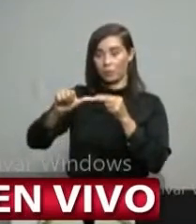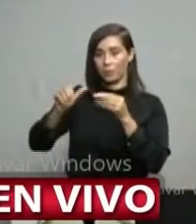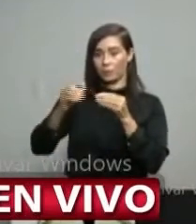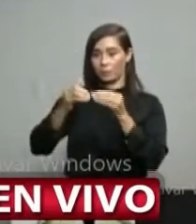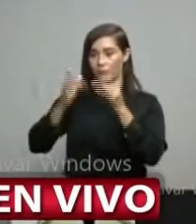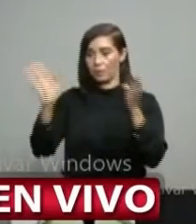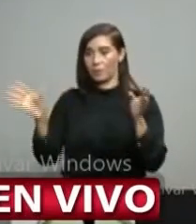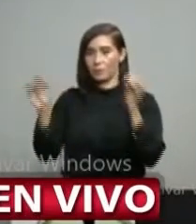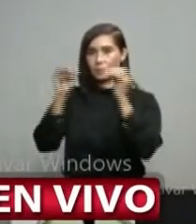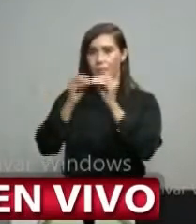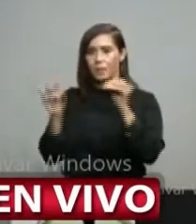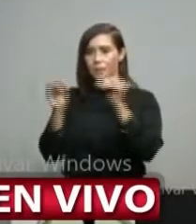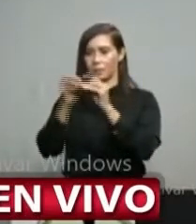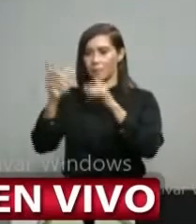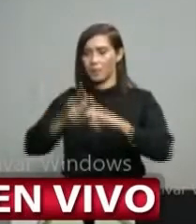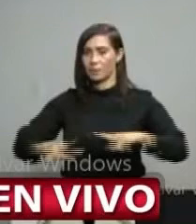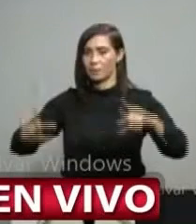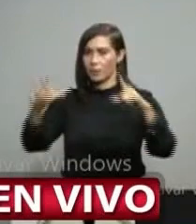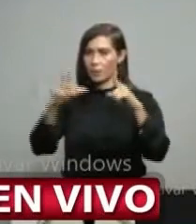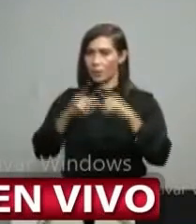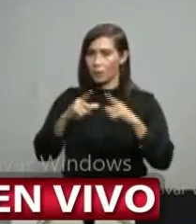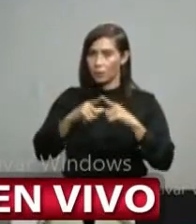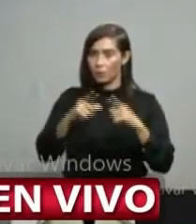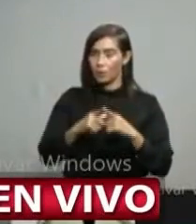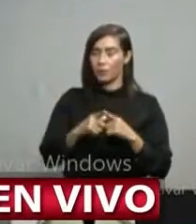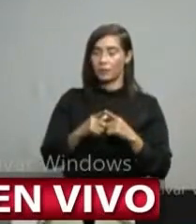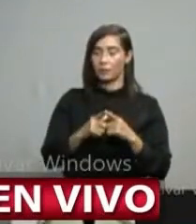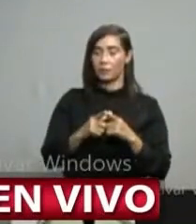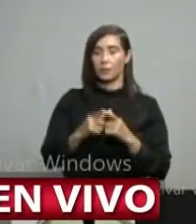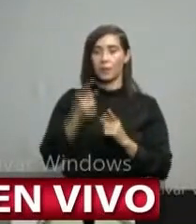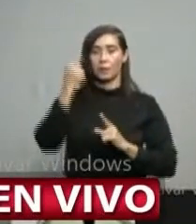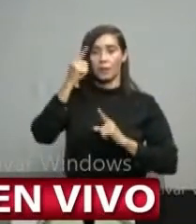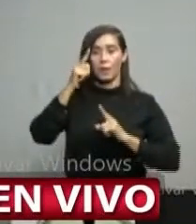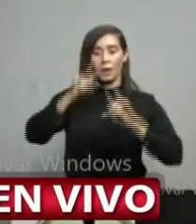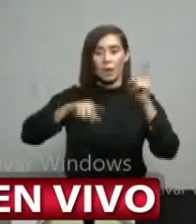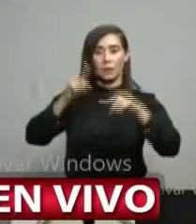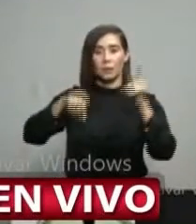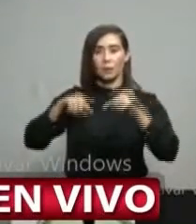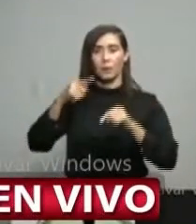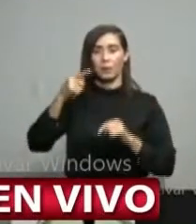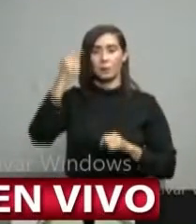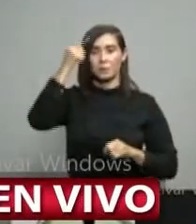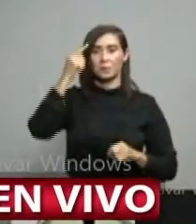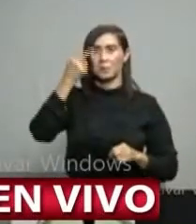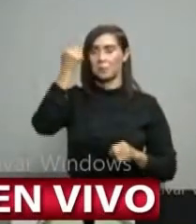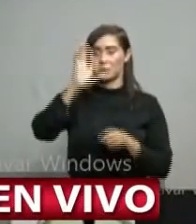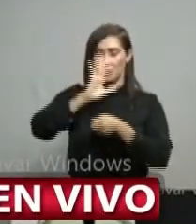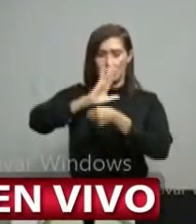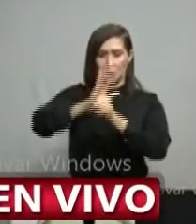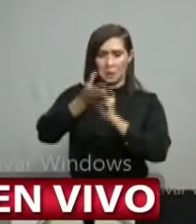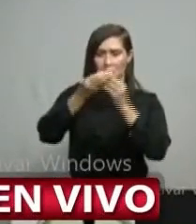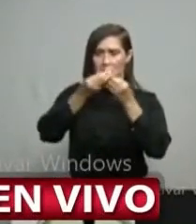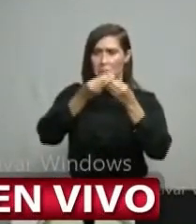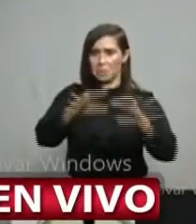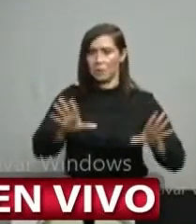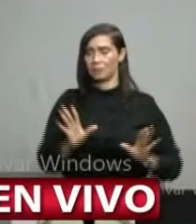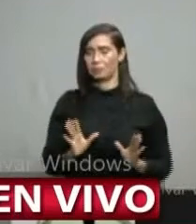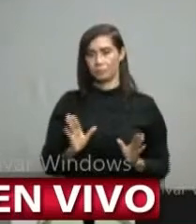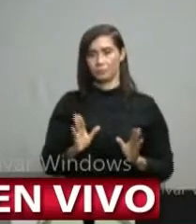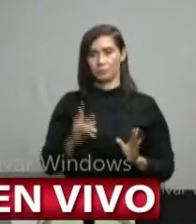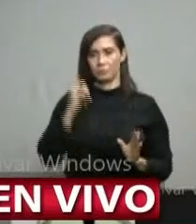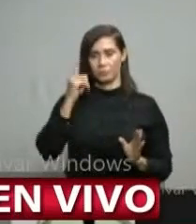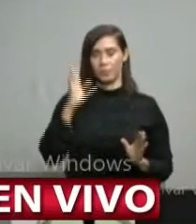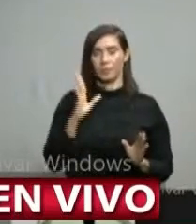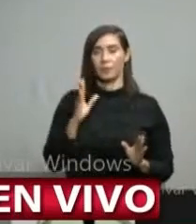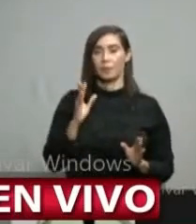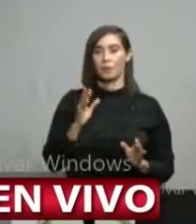entender que prácticamente el tema del COVID-19 pasó a pesar de que se agotan esfuerzos